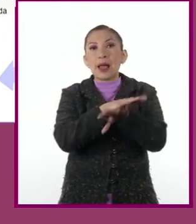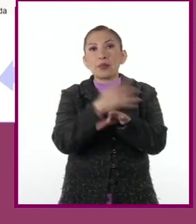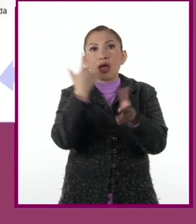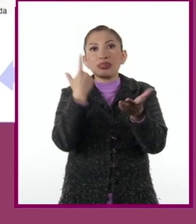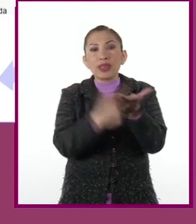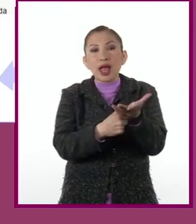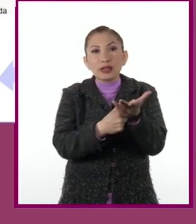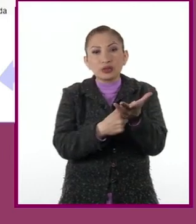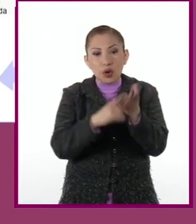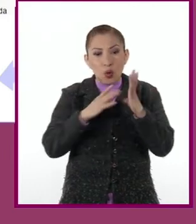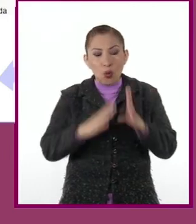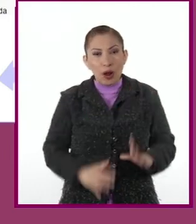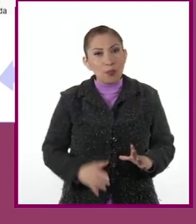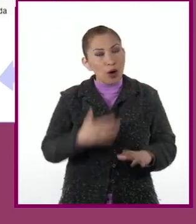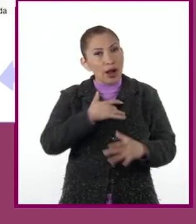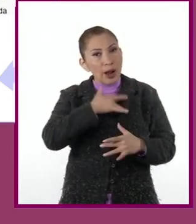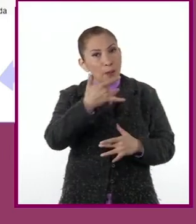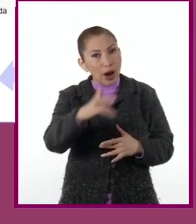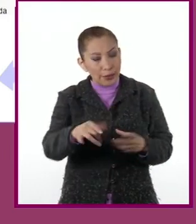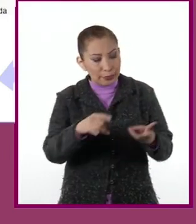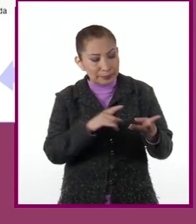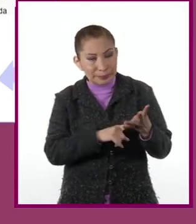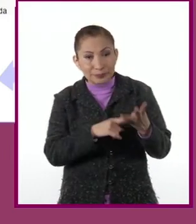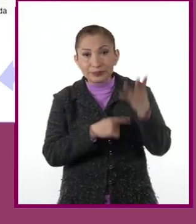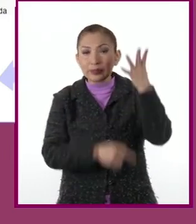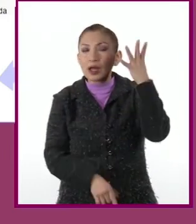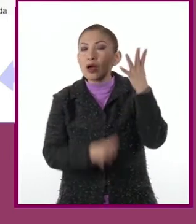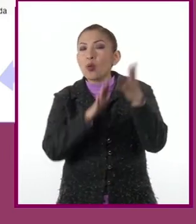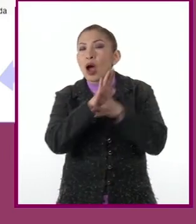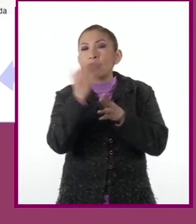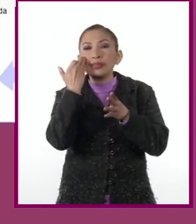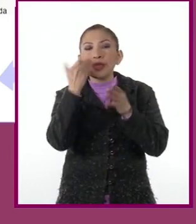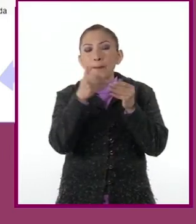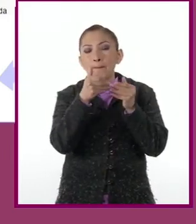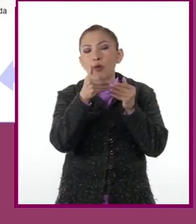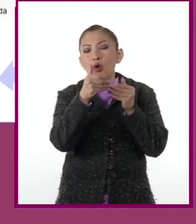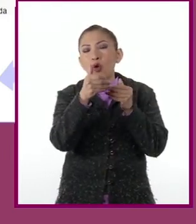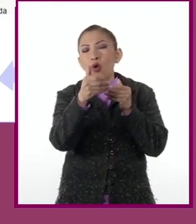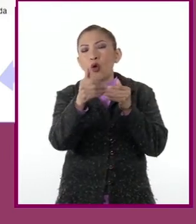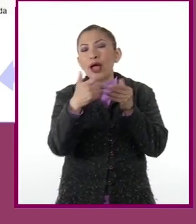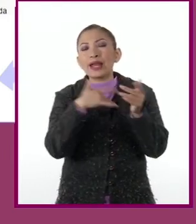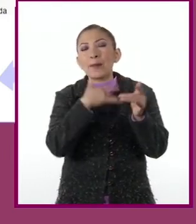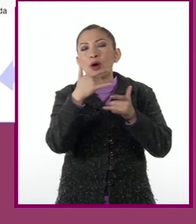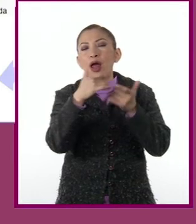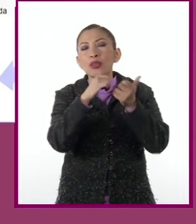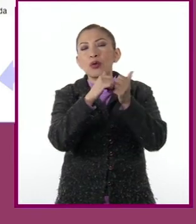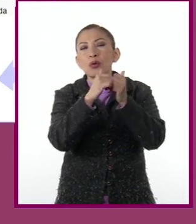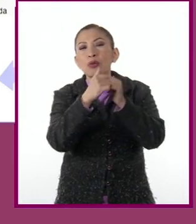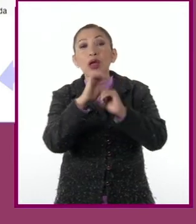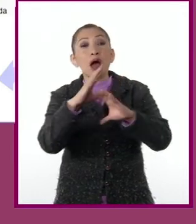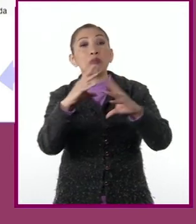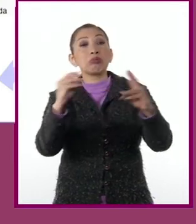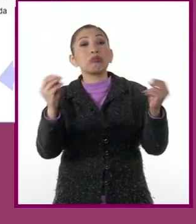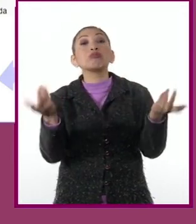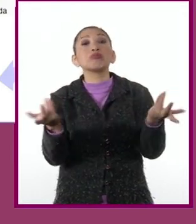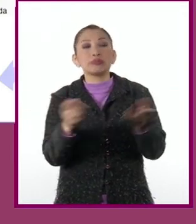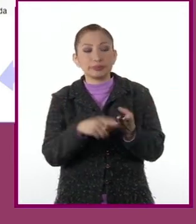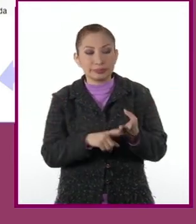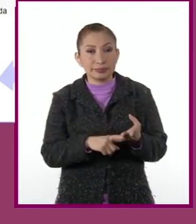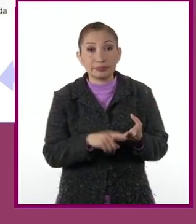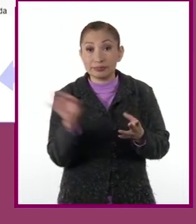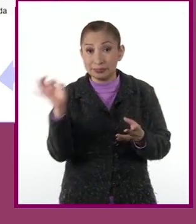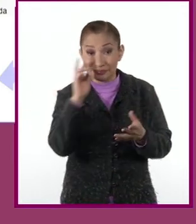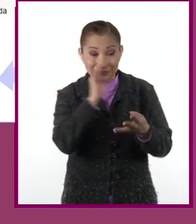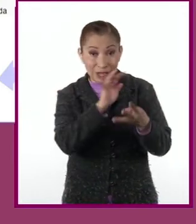enamoramiento en el cuerpo? 4. ¿Cuál es la duración aproximada de este fenómeno? Si